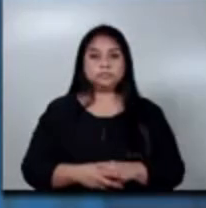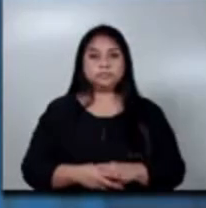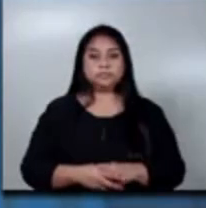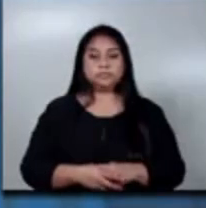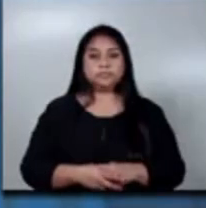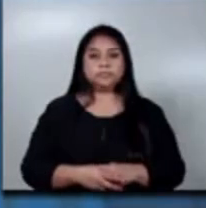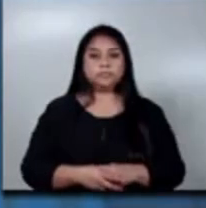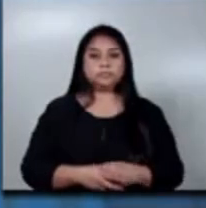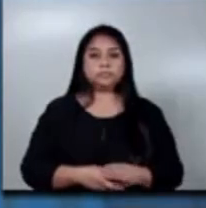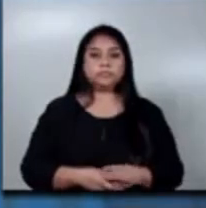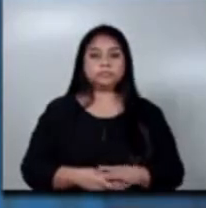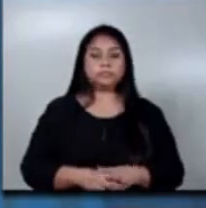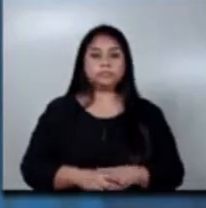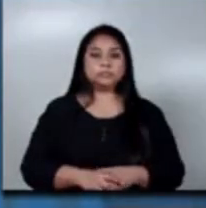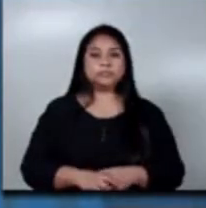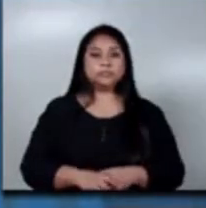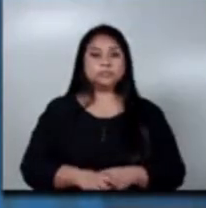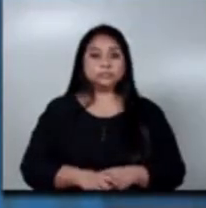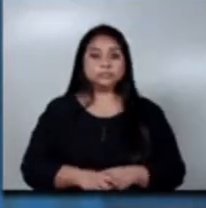Hernández, de Radio Punto.